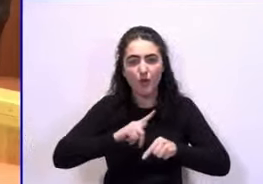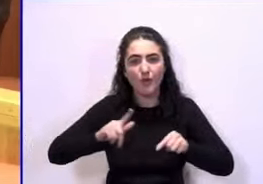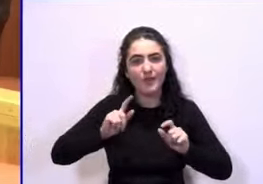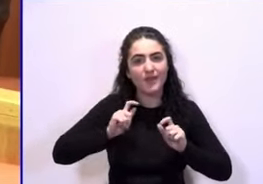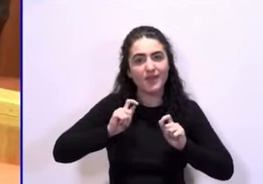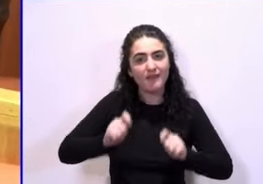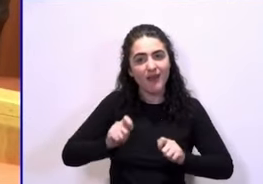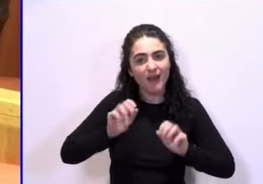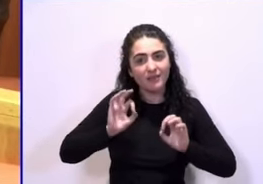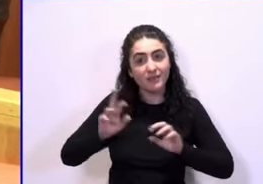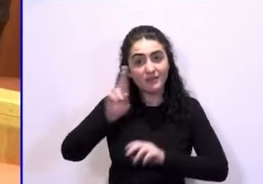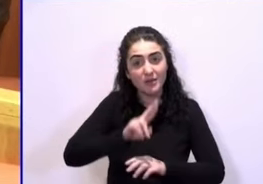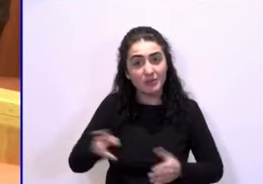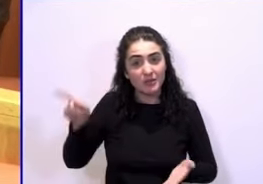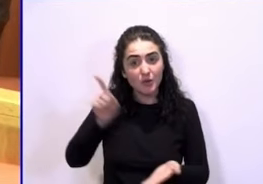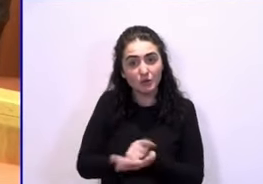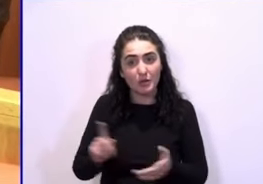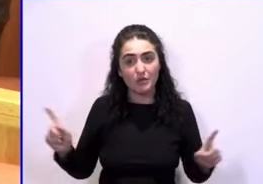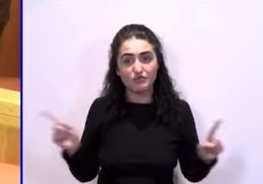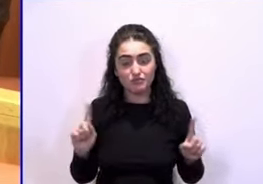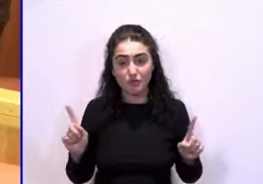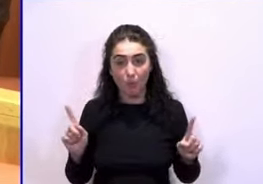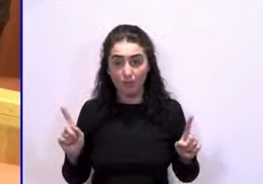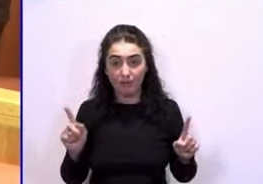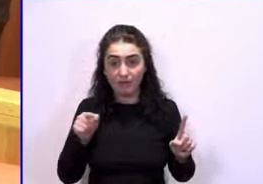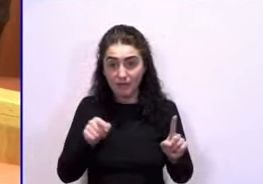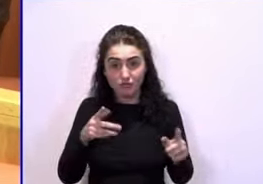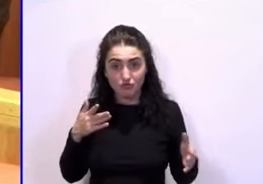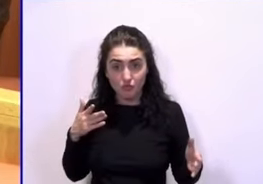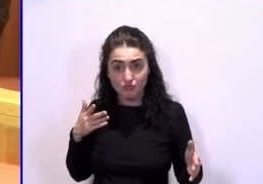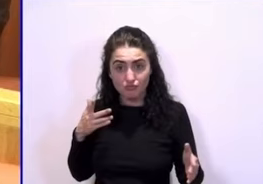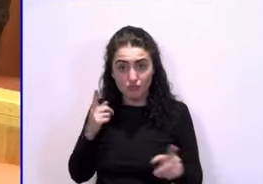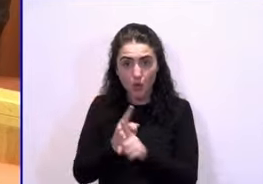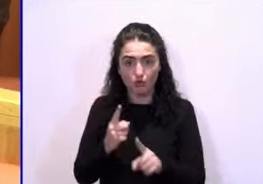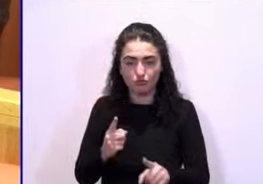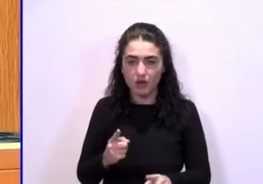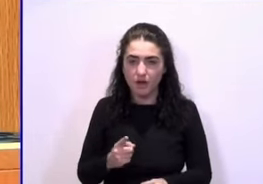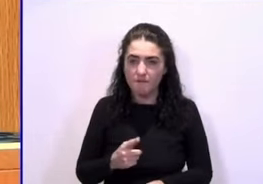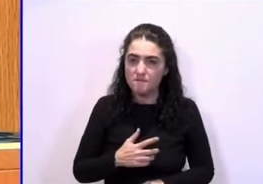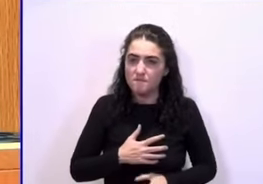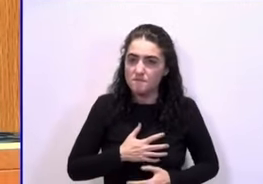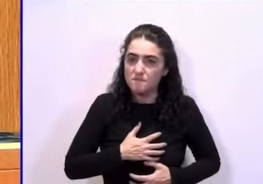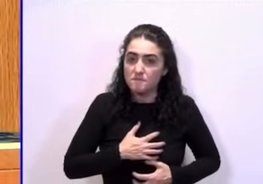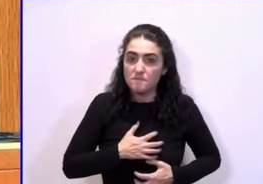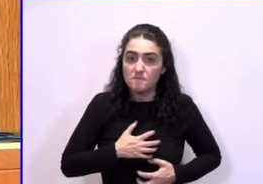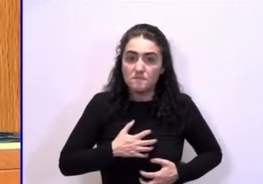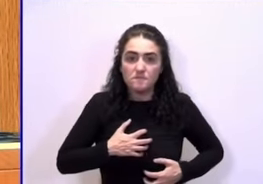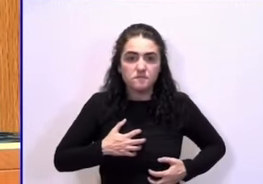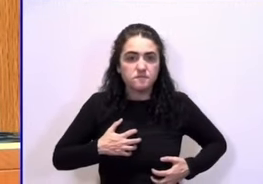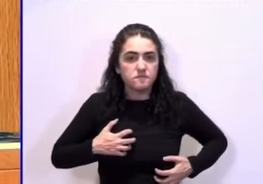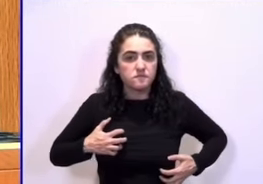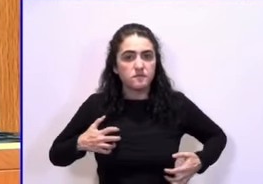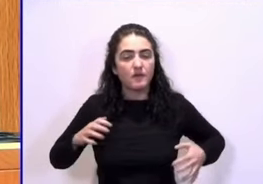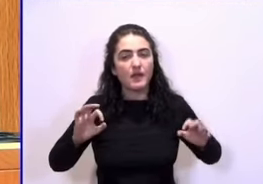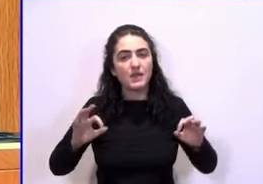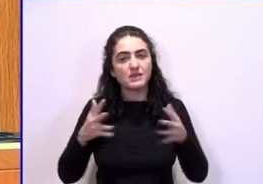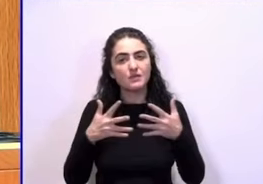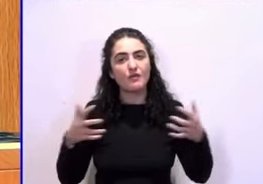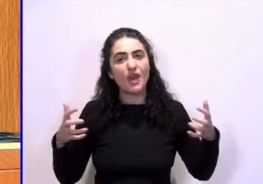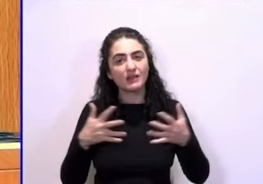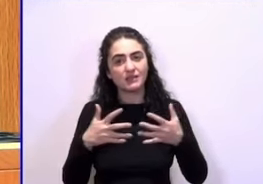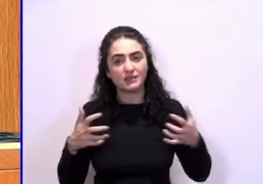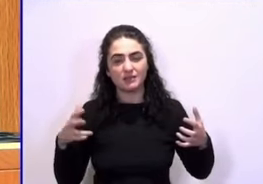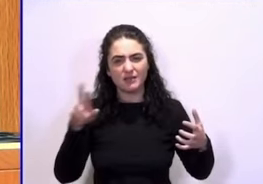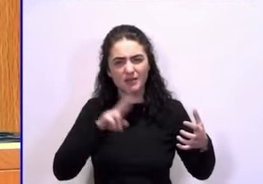repetición. Se me abren las carnes de tener que repetir una frase que le he oído decir y es calificar